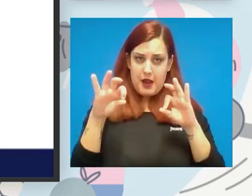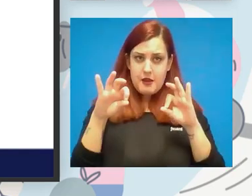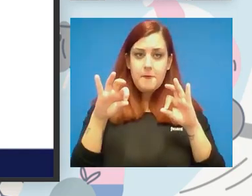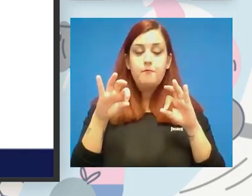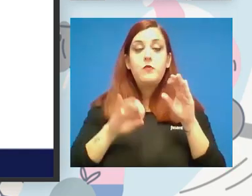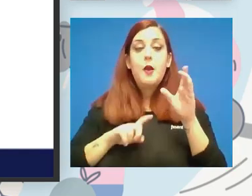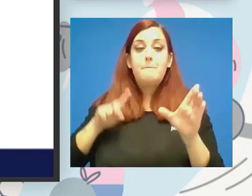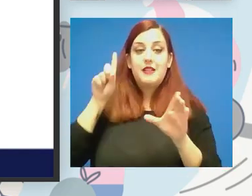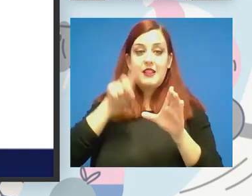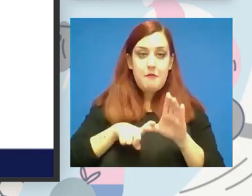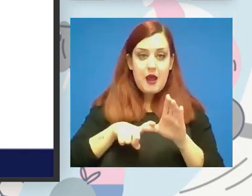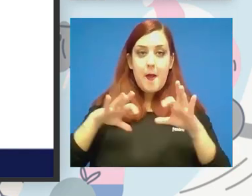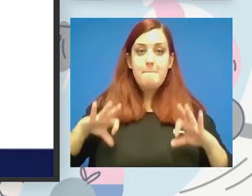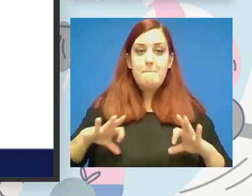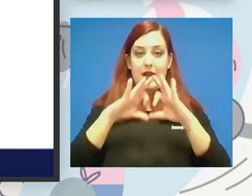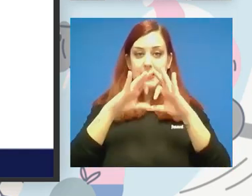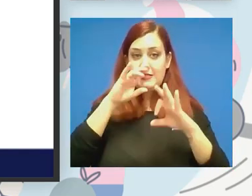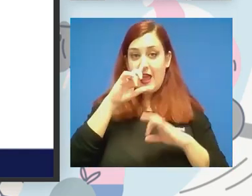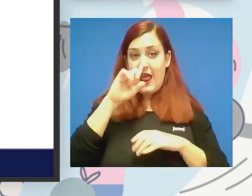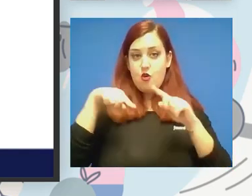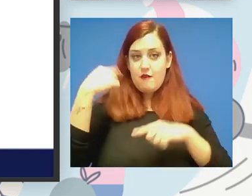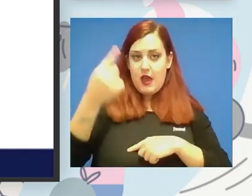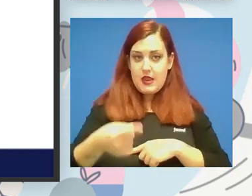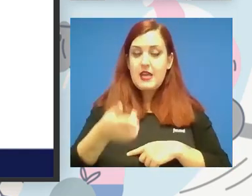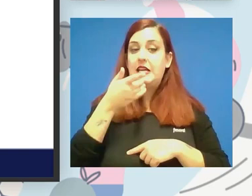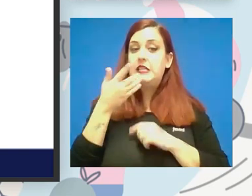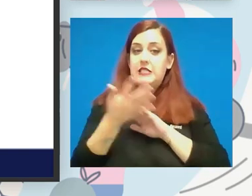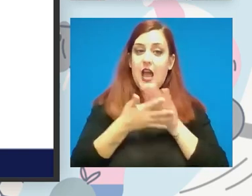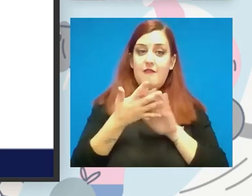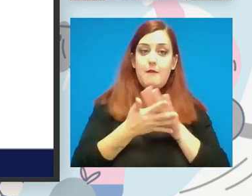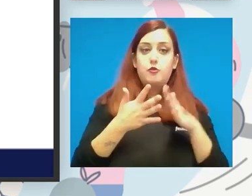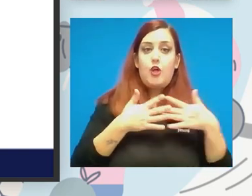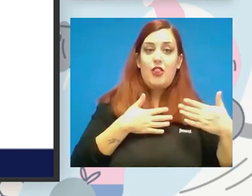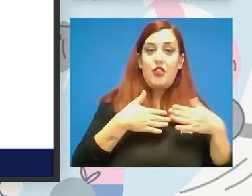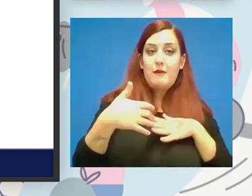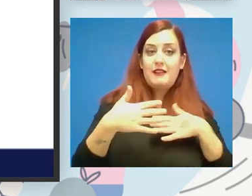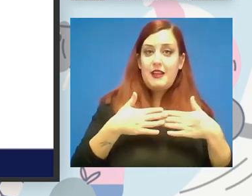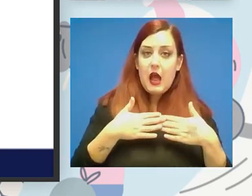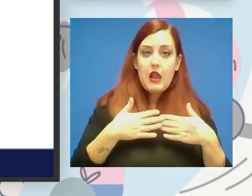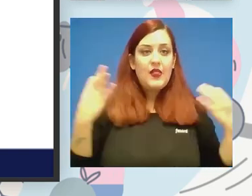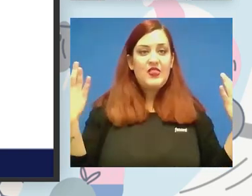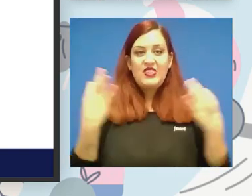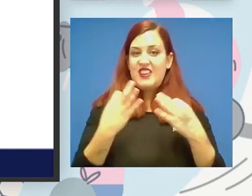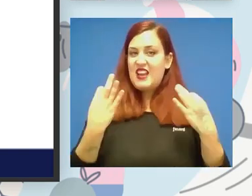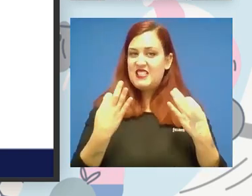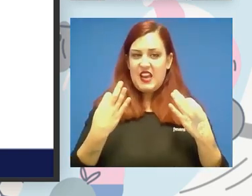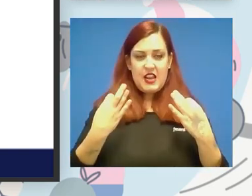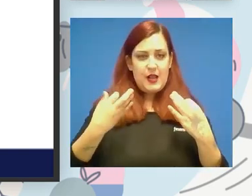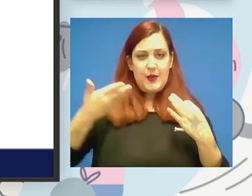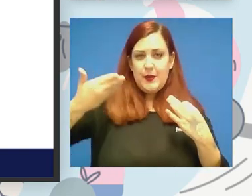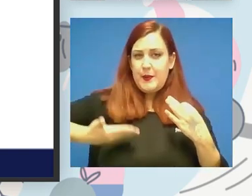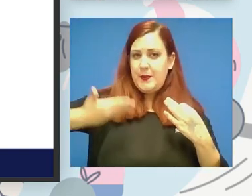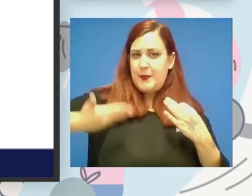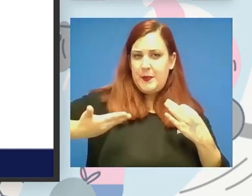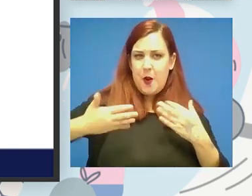pues en París en un año es decir cuando hablábamos de material pues el material tiene que ser de última generación pues esto